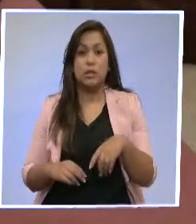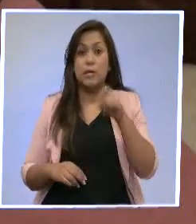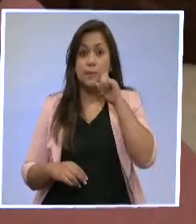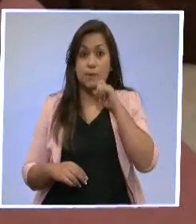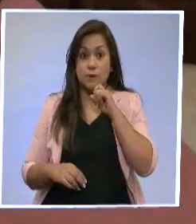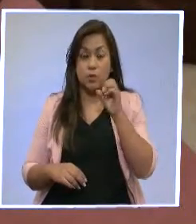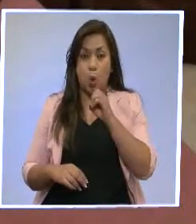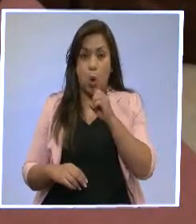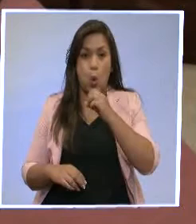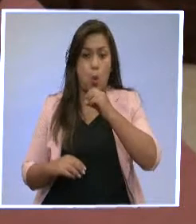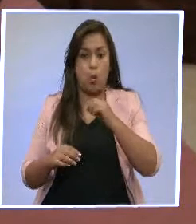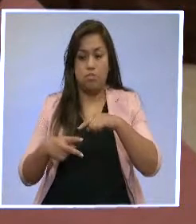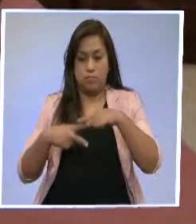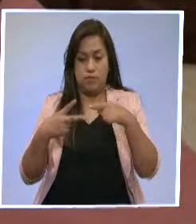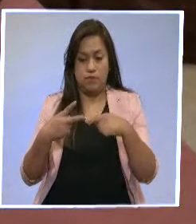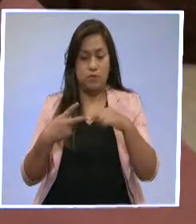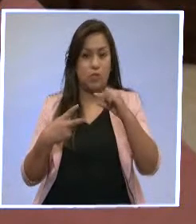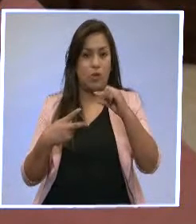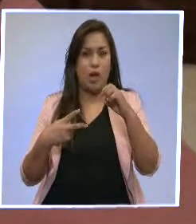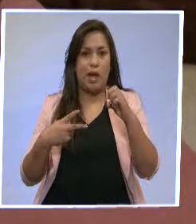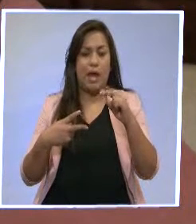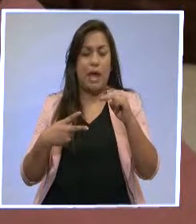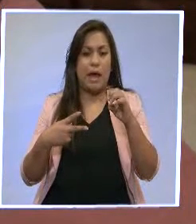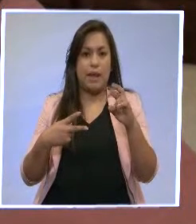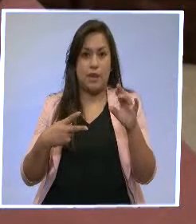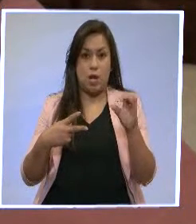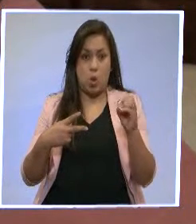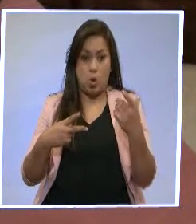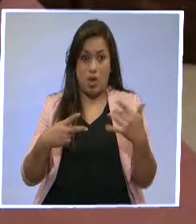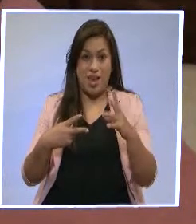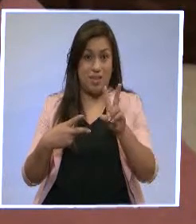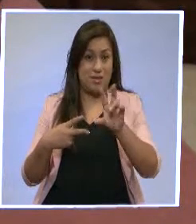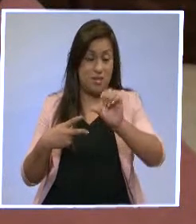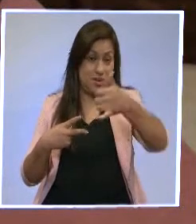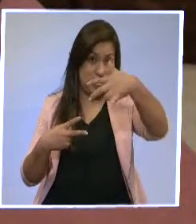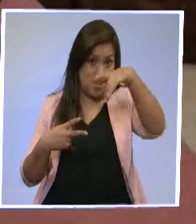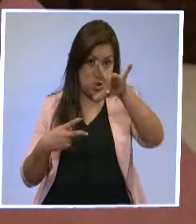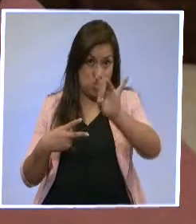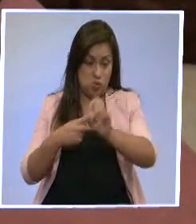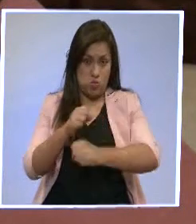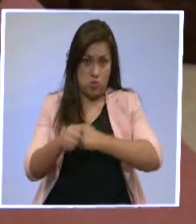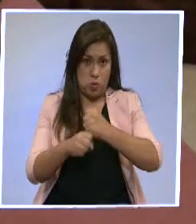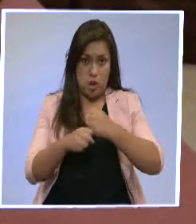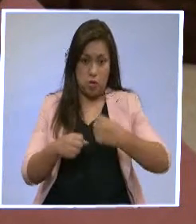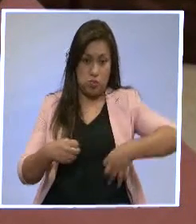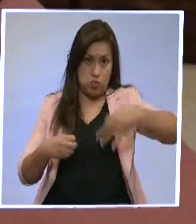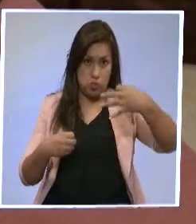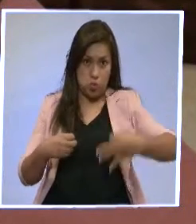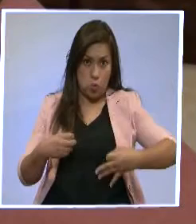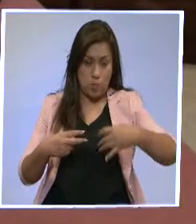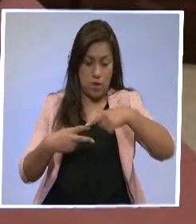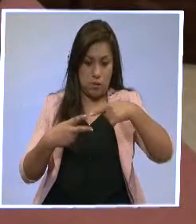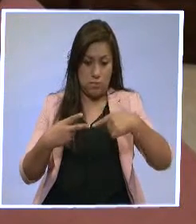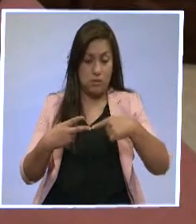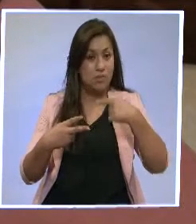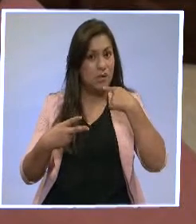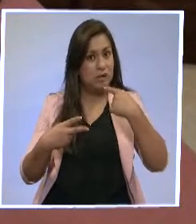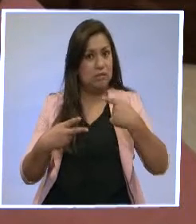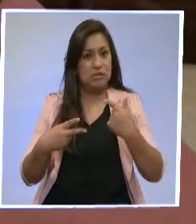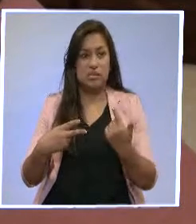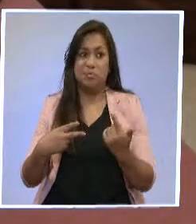género, cuando se cumpla los 18 años de edad, es decir, cuando haya la mayoría de edad, porque estos voceros consideran que eso podría ser